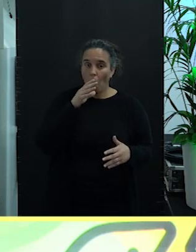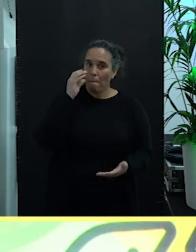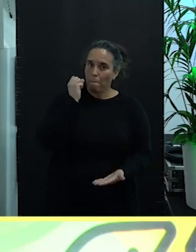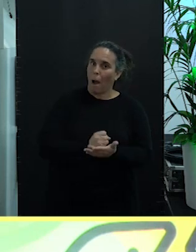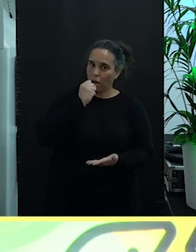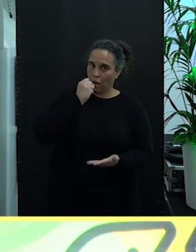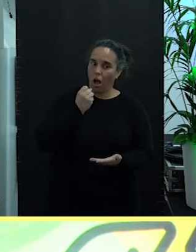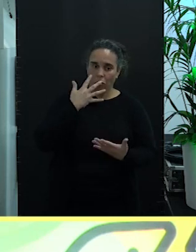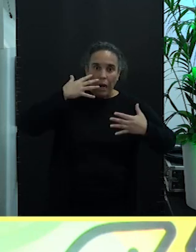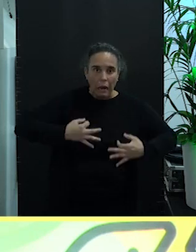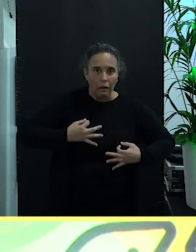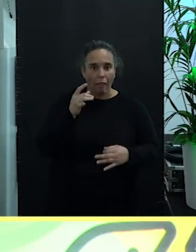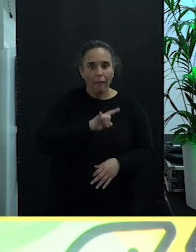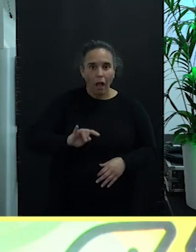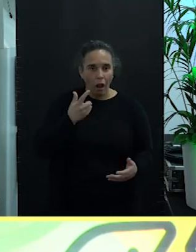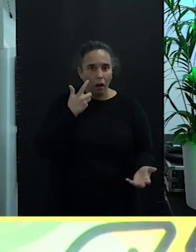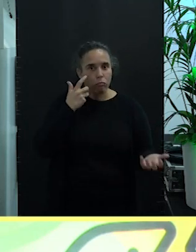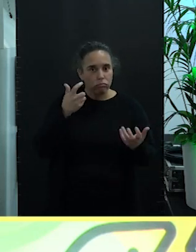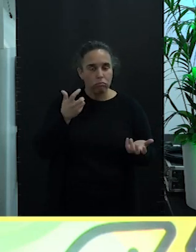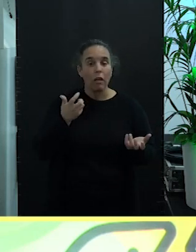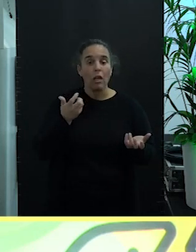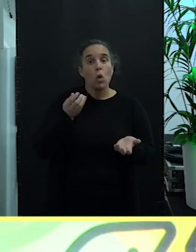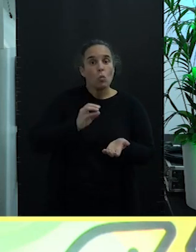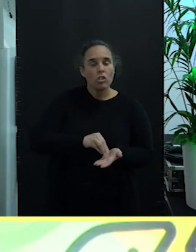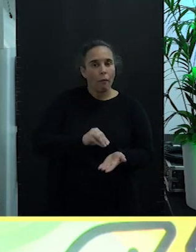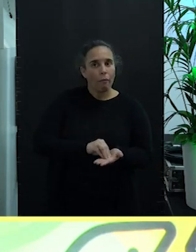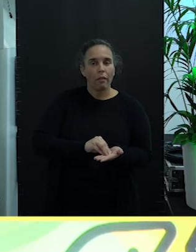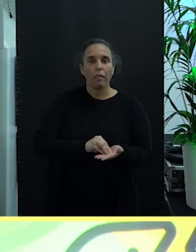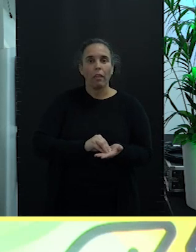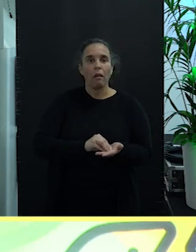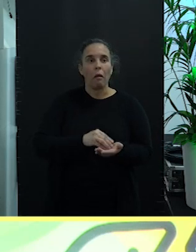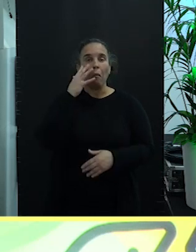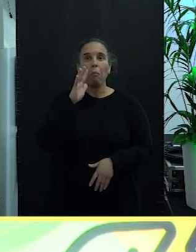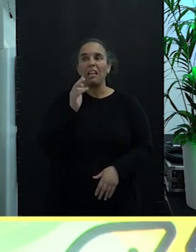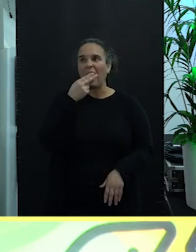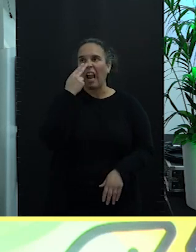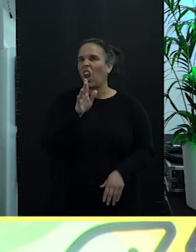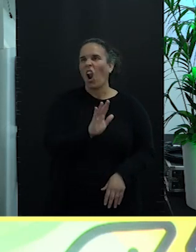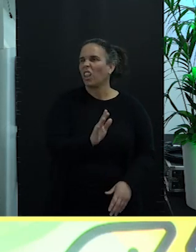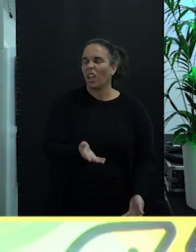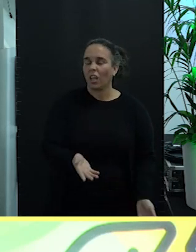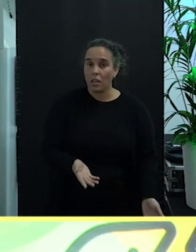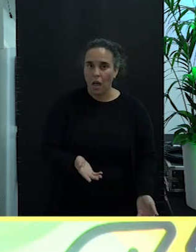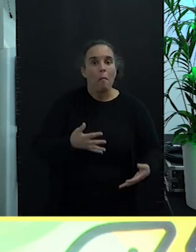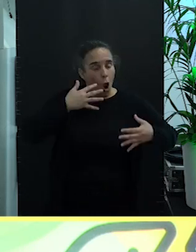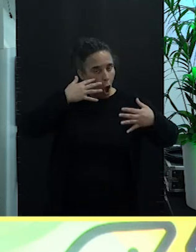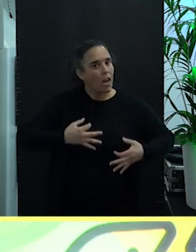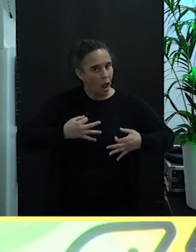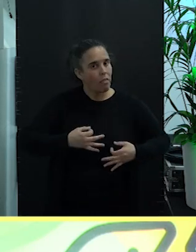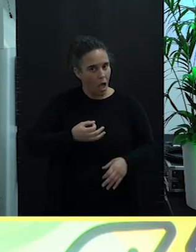en muchas ocasiones parece ser que no tiene interés. Bueno, créanme que tiene muchísimo interés.